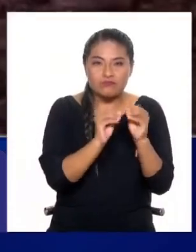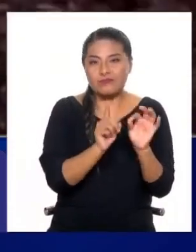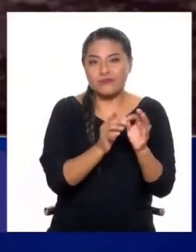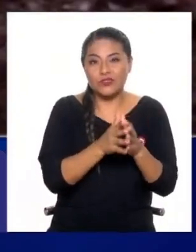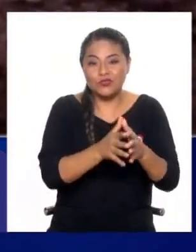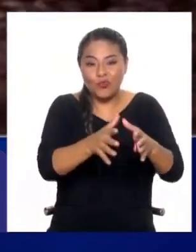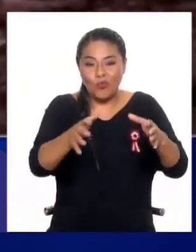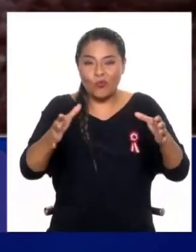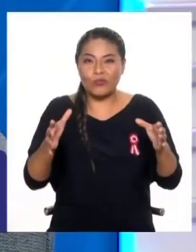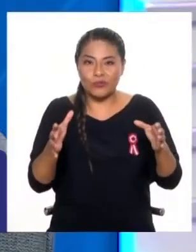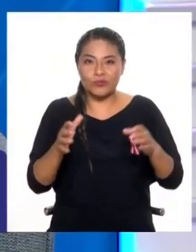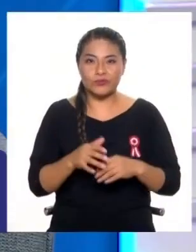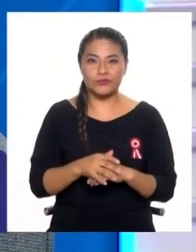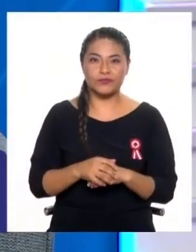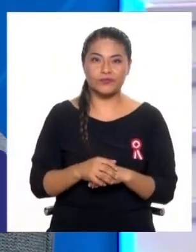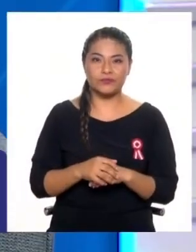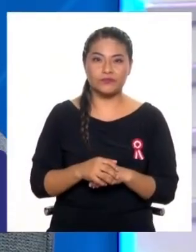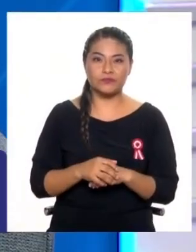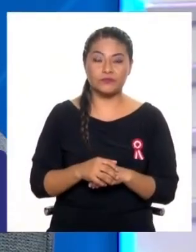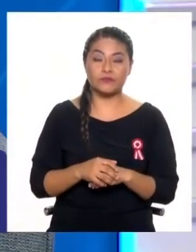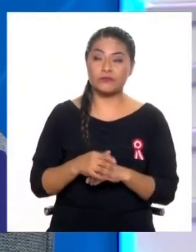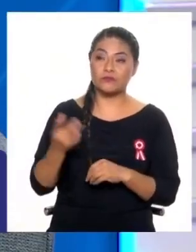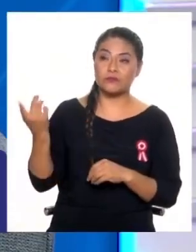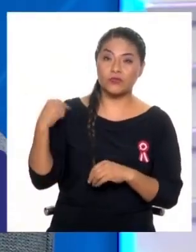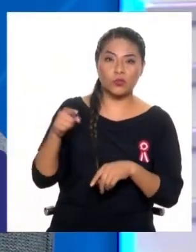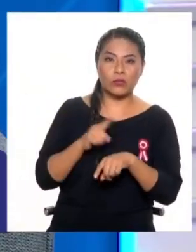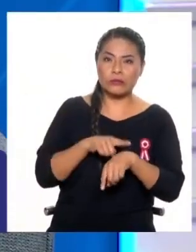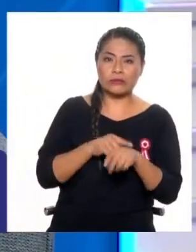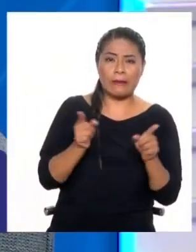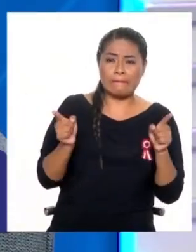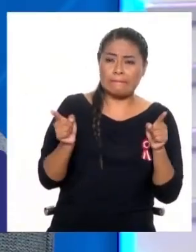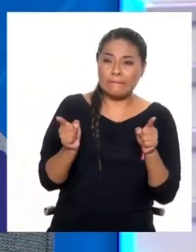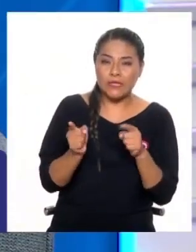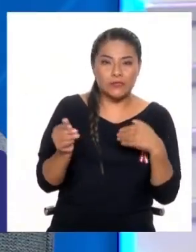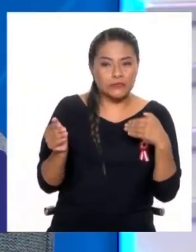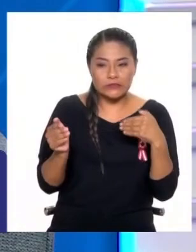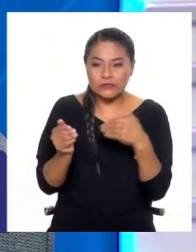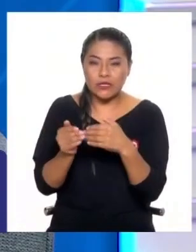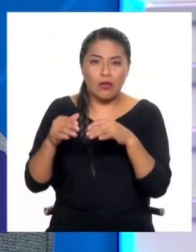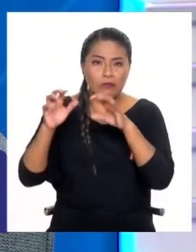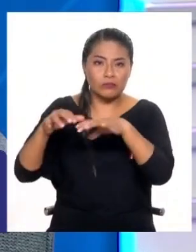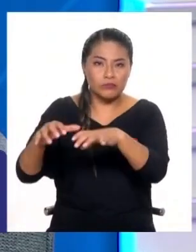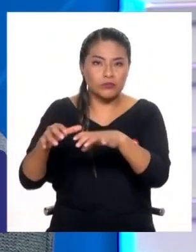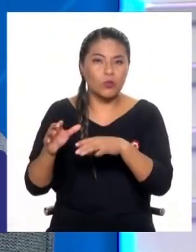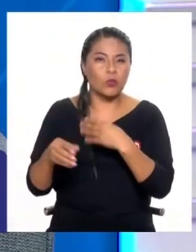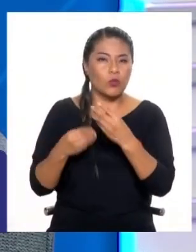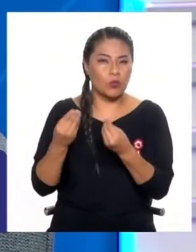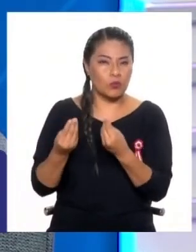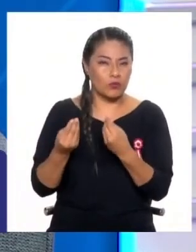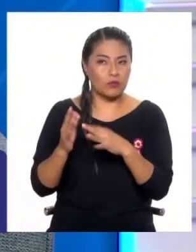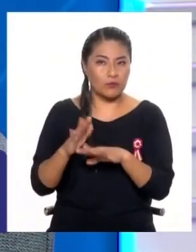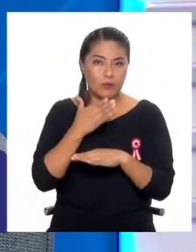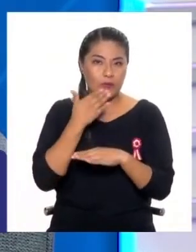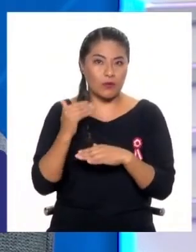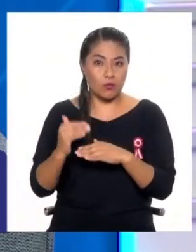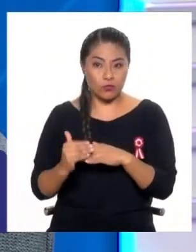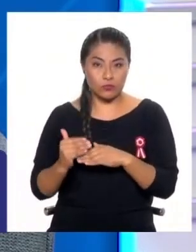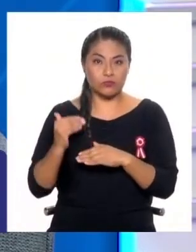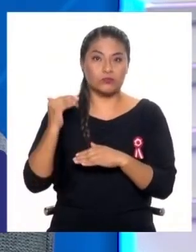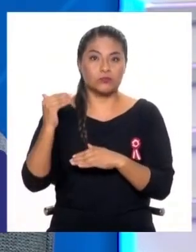ser integral. Entonces en el corto tiempo que tenemos, eventualmente se podría dar un paso hacia adelante y tratar de no solamente